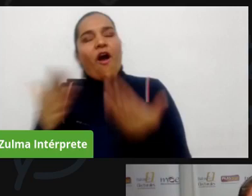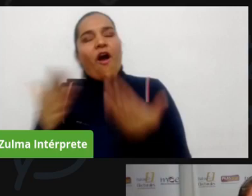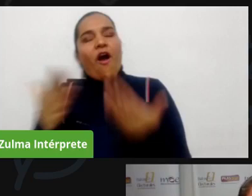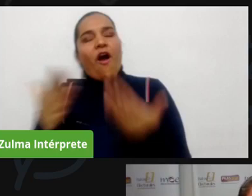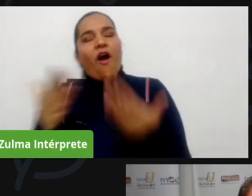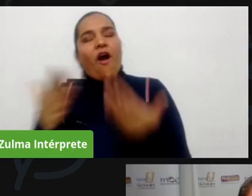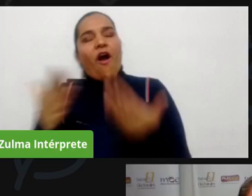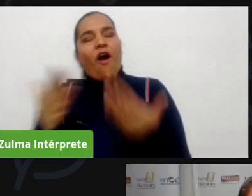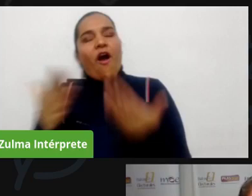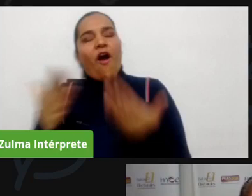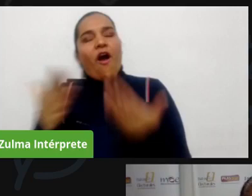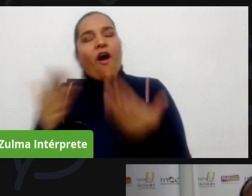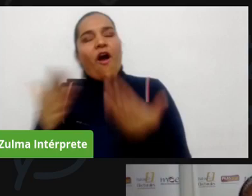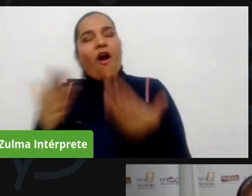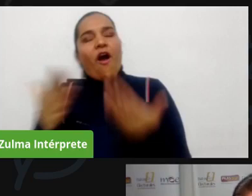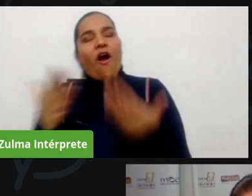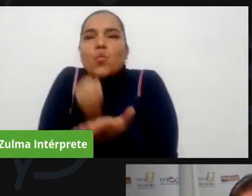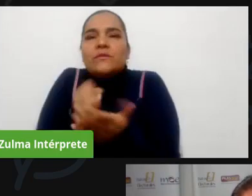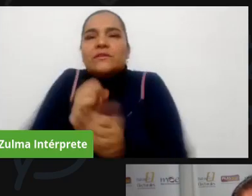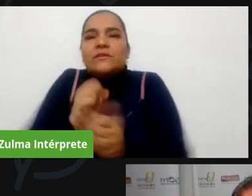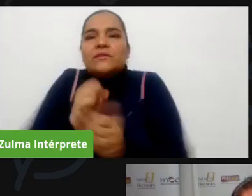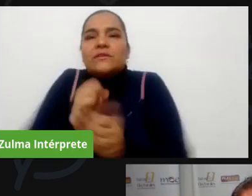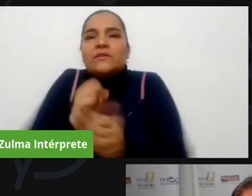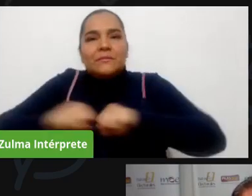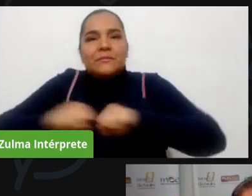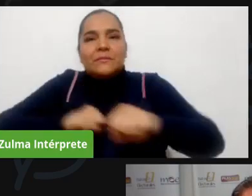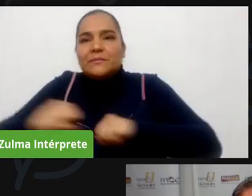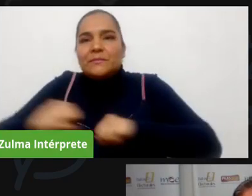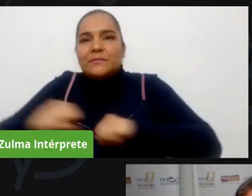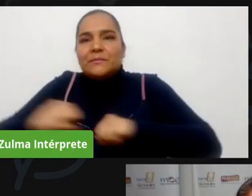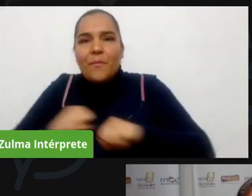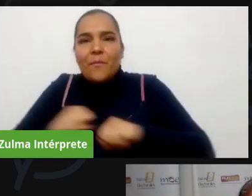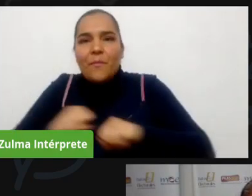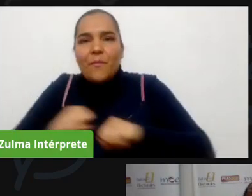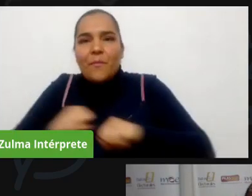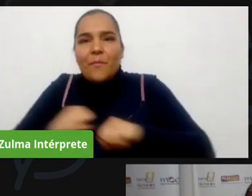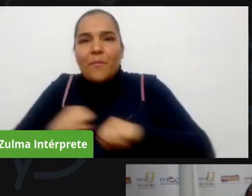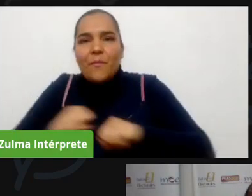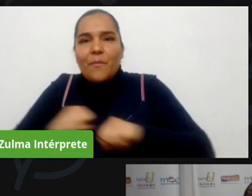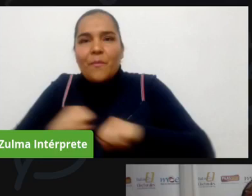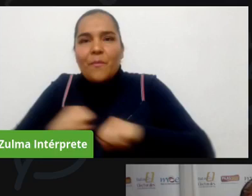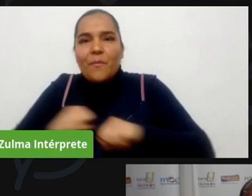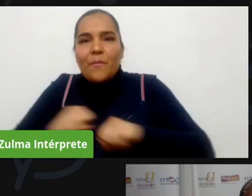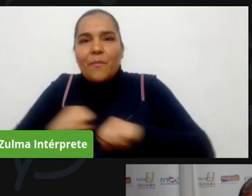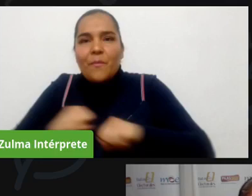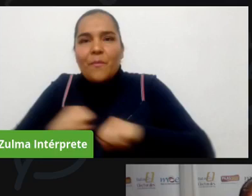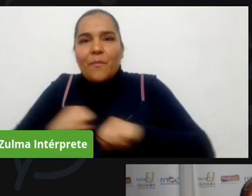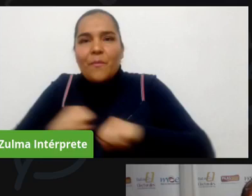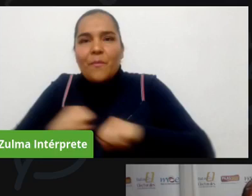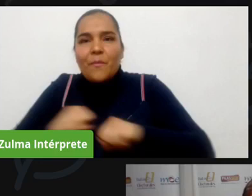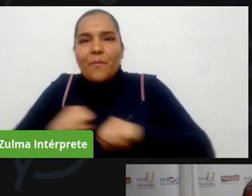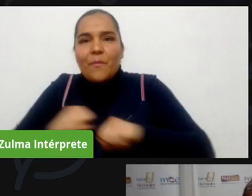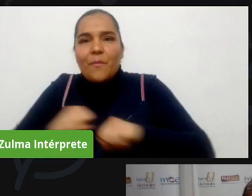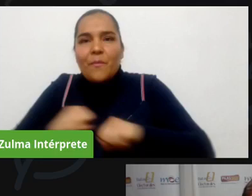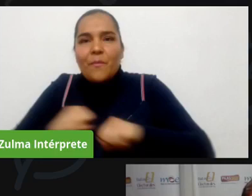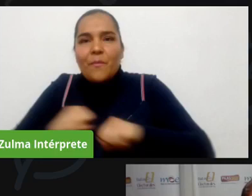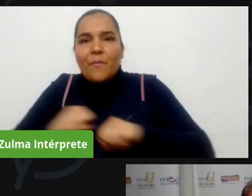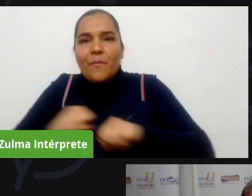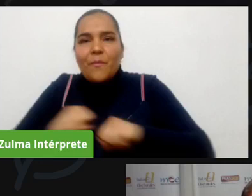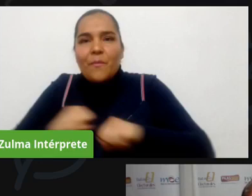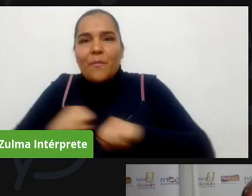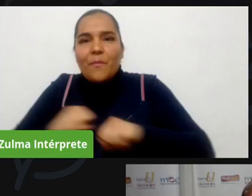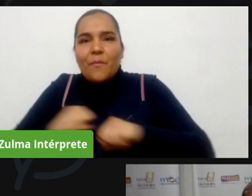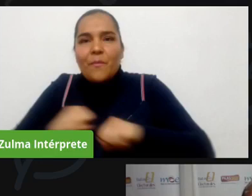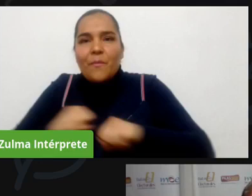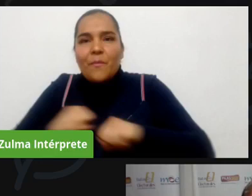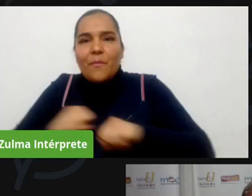más importantes de este país que son los comunes la mue nace en el 2006 y si bien por lo